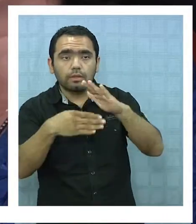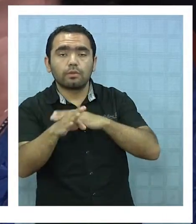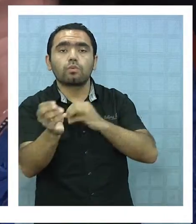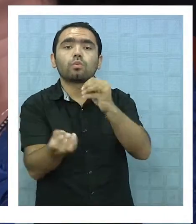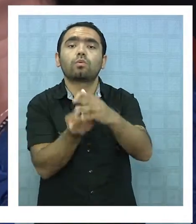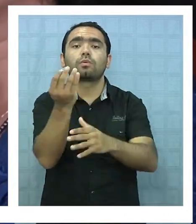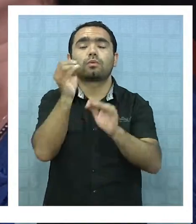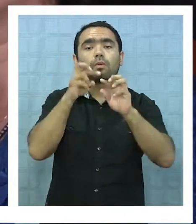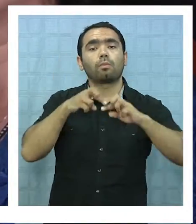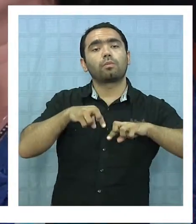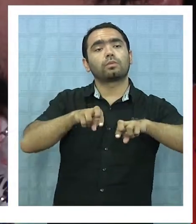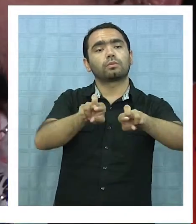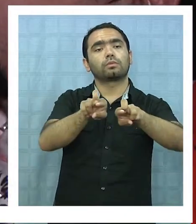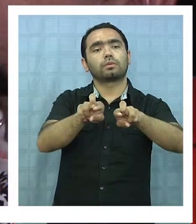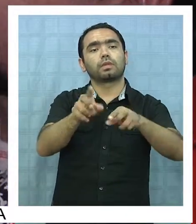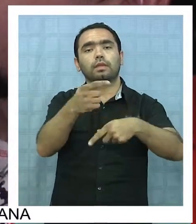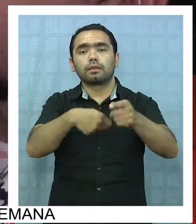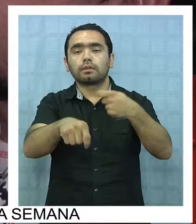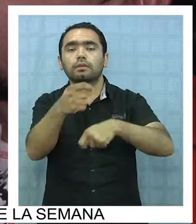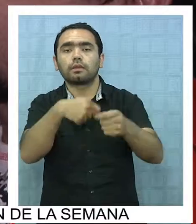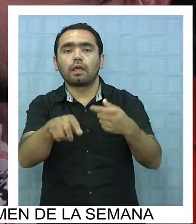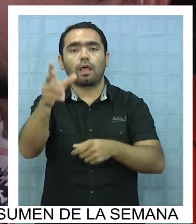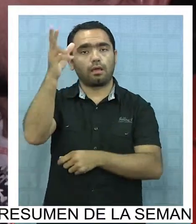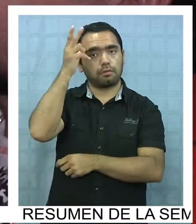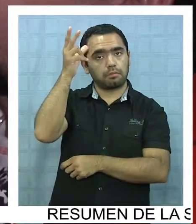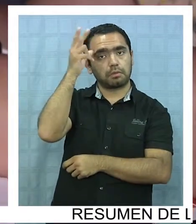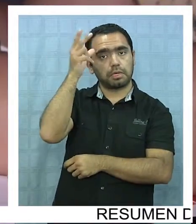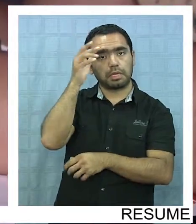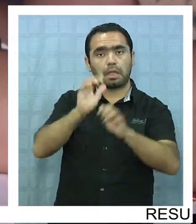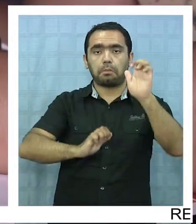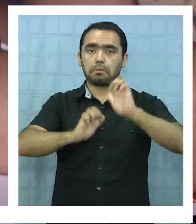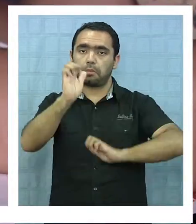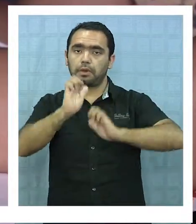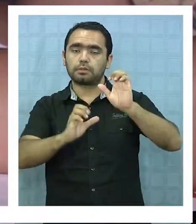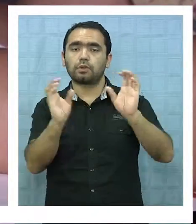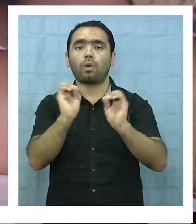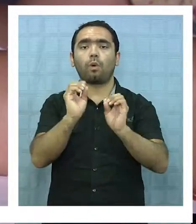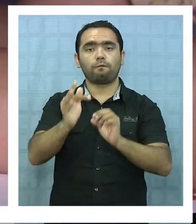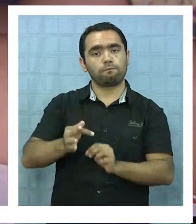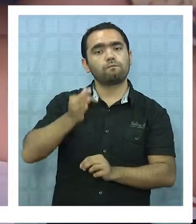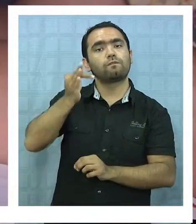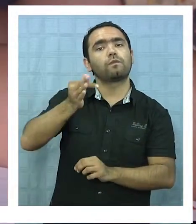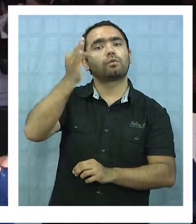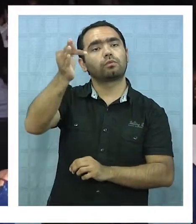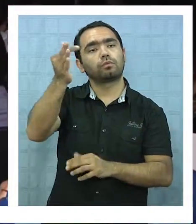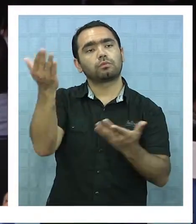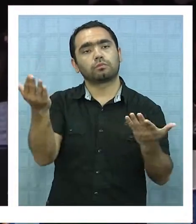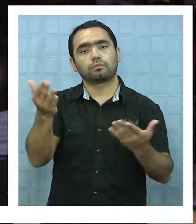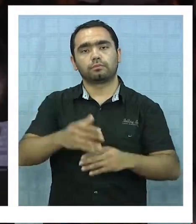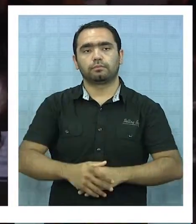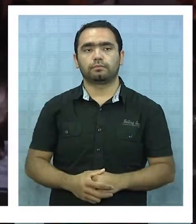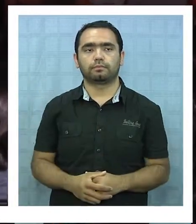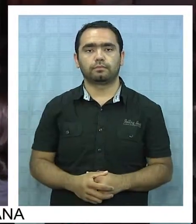oportunidades de negocios, aumentando la competitividad de sus empresas o futuros emprendimientos. Eso es muy bueno, ver.